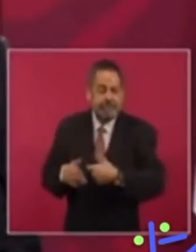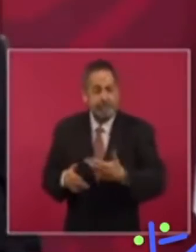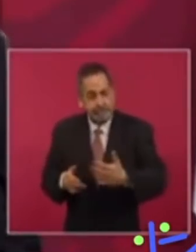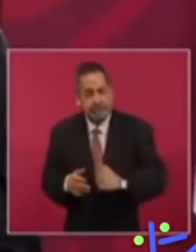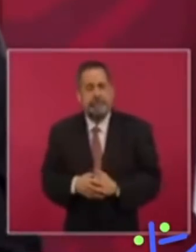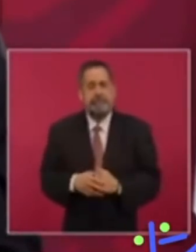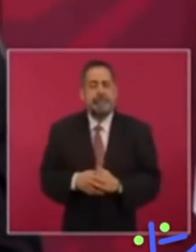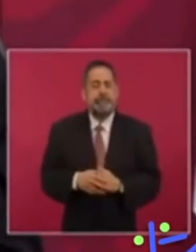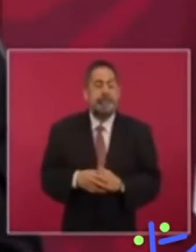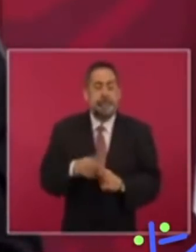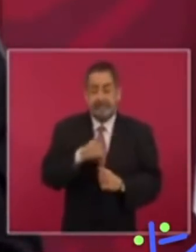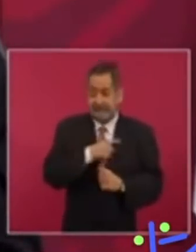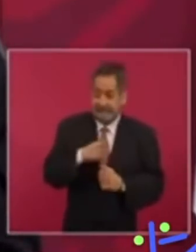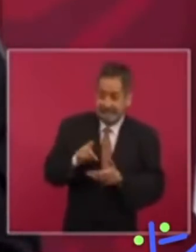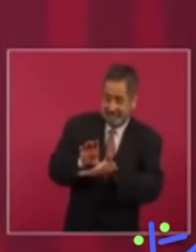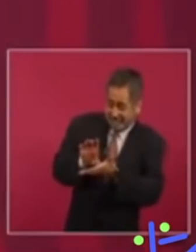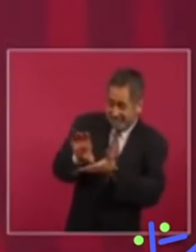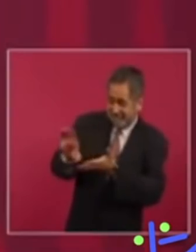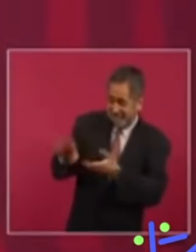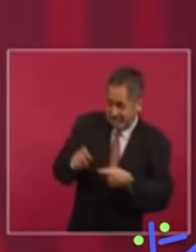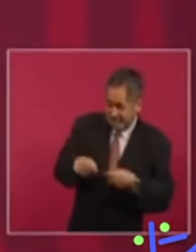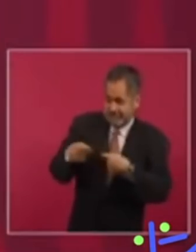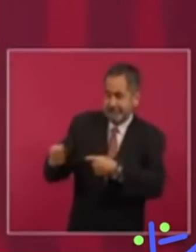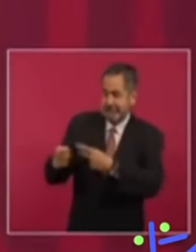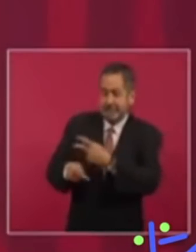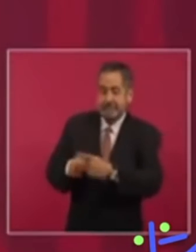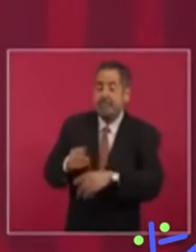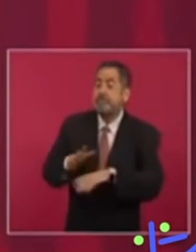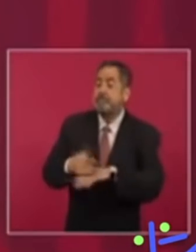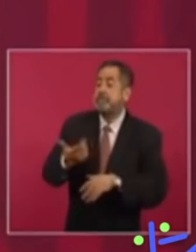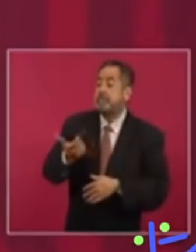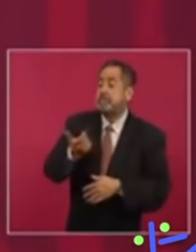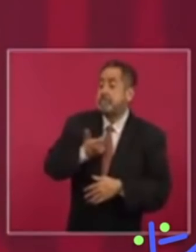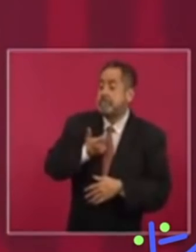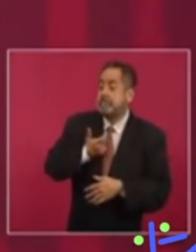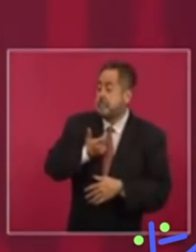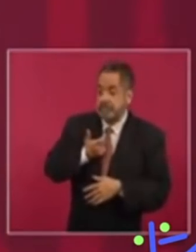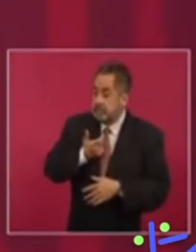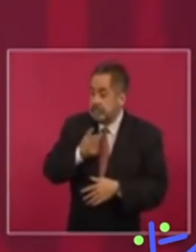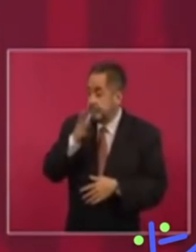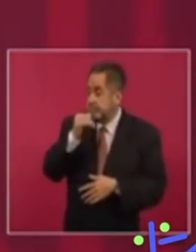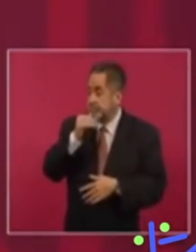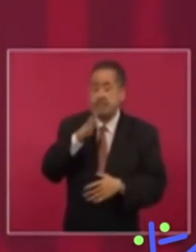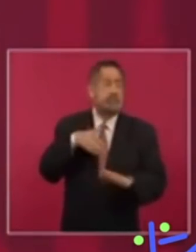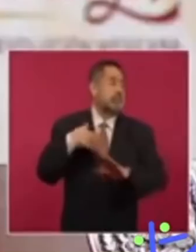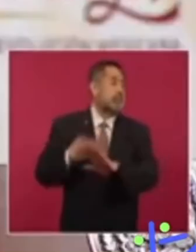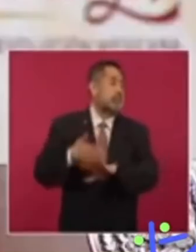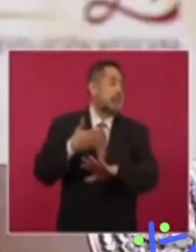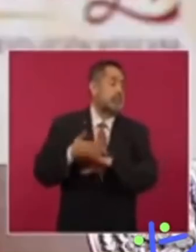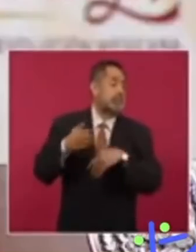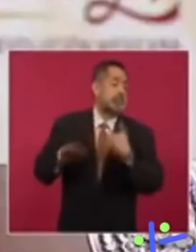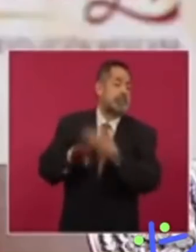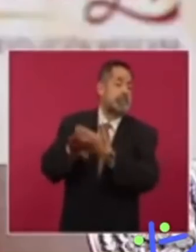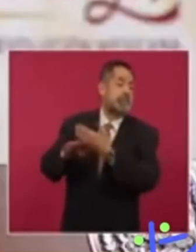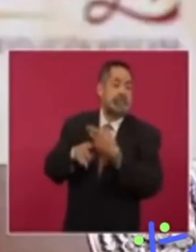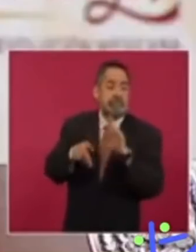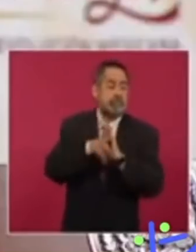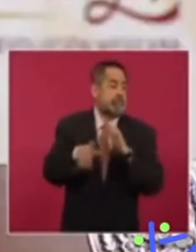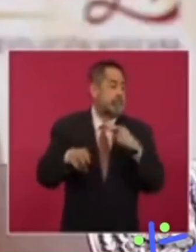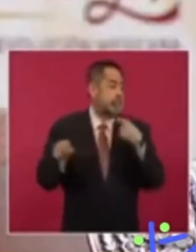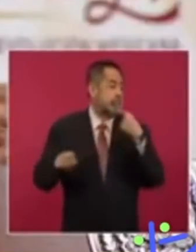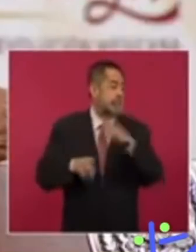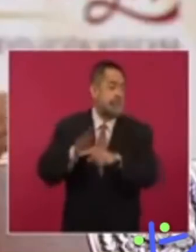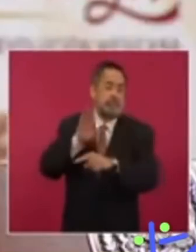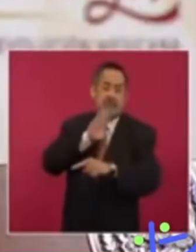A ellos, ¿qué les conviene? Un país como México que ya no se endeude o un país, como lo sucedió en Argentina, por un mal